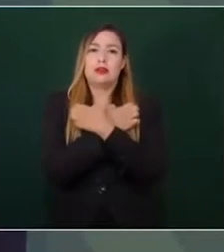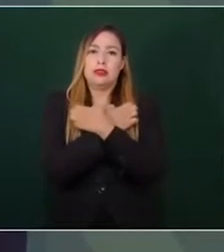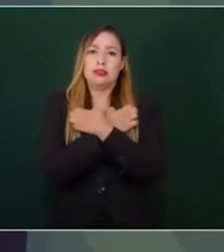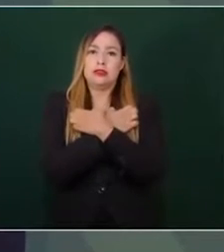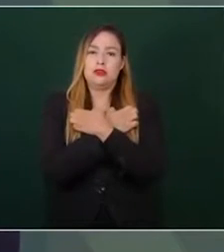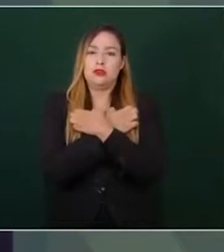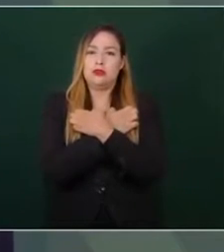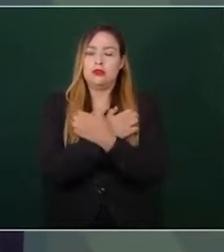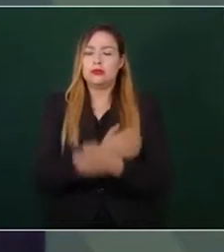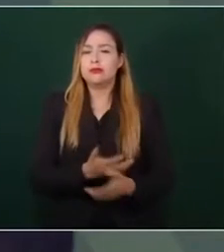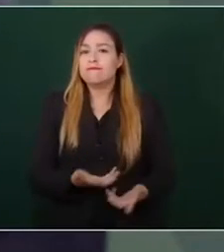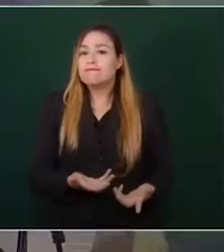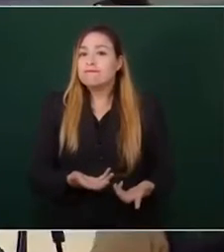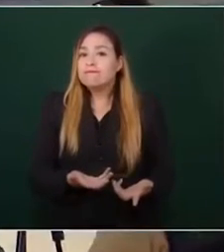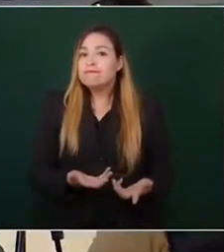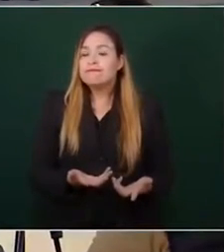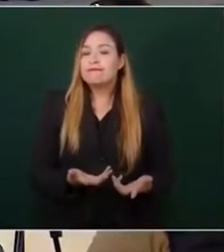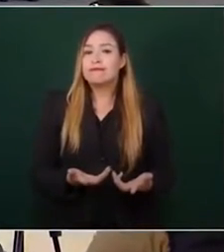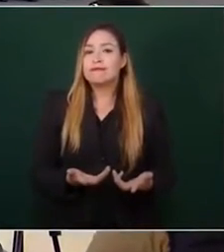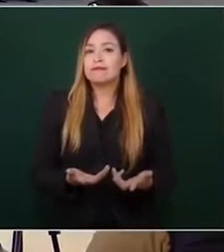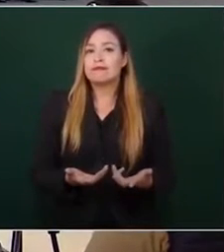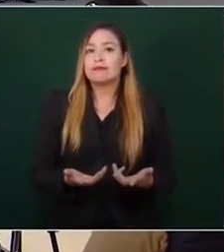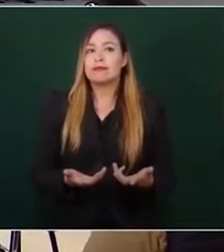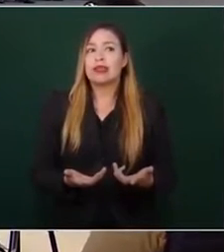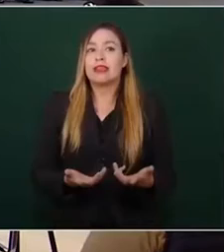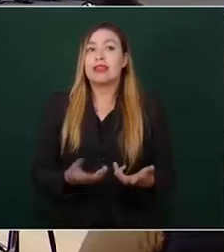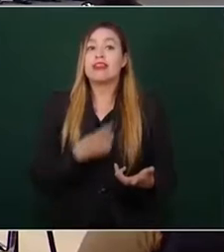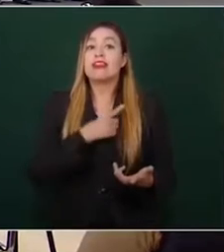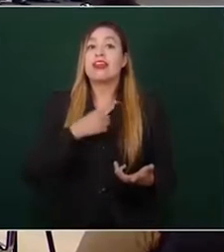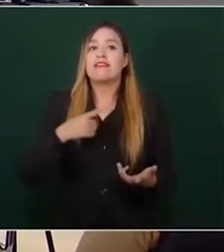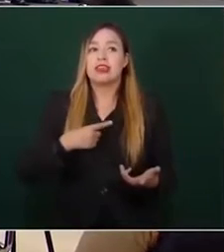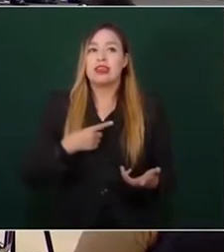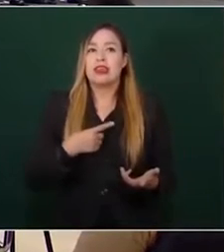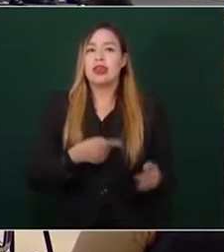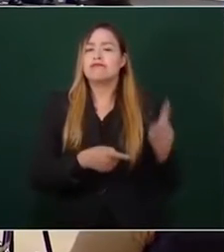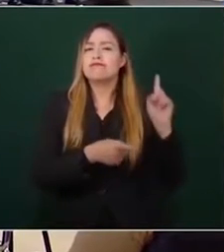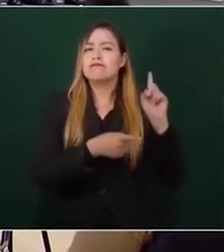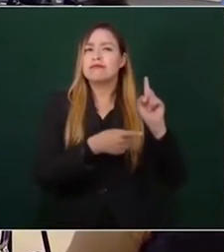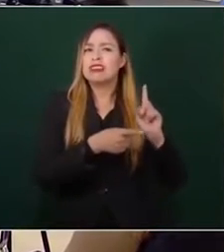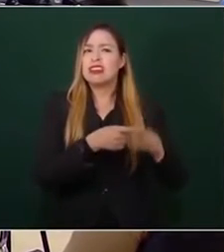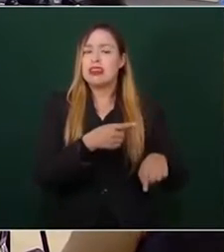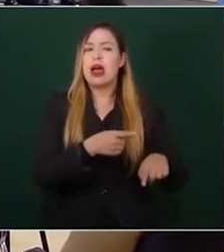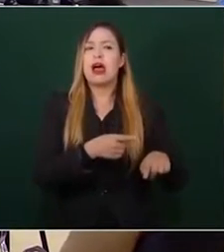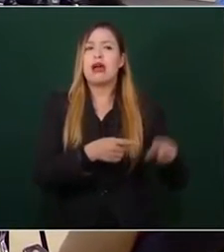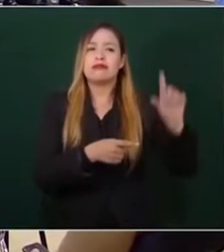Entonces, había que descalificar la educación pública.